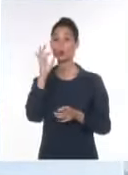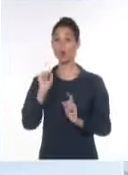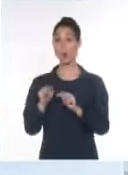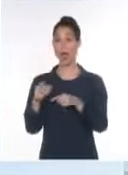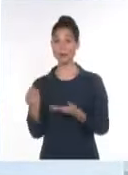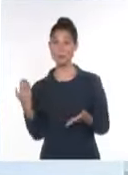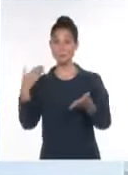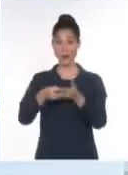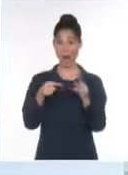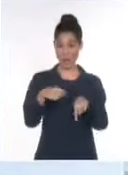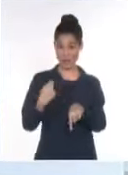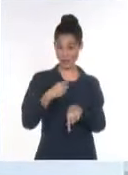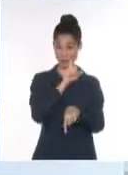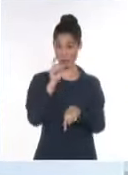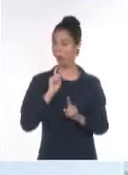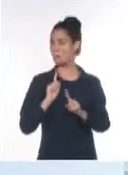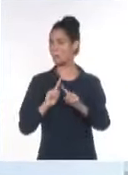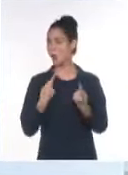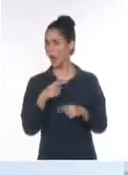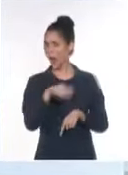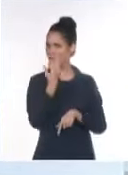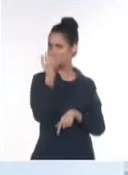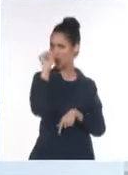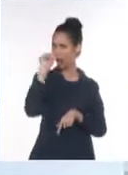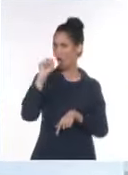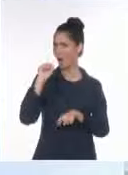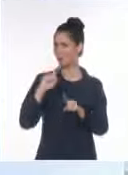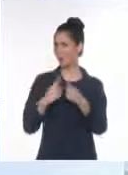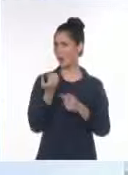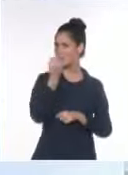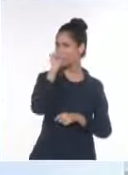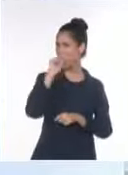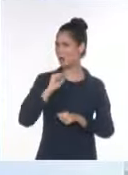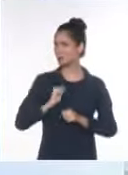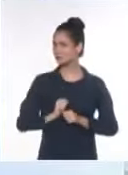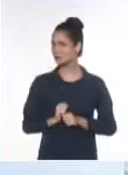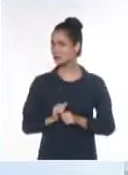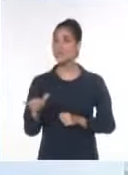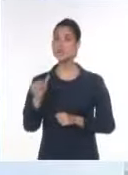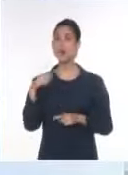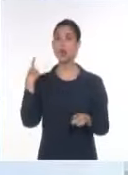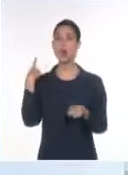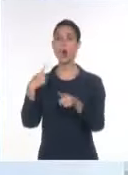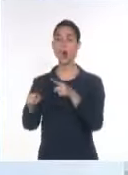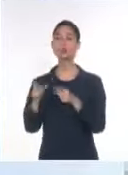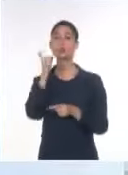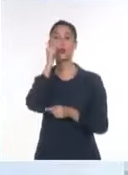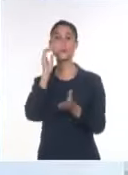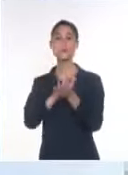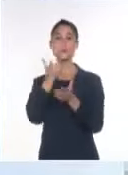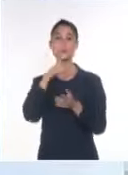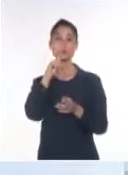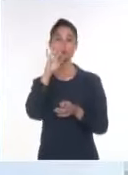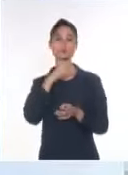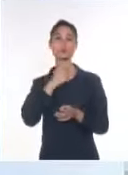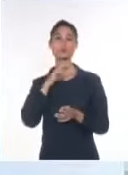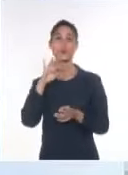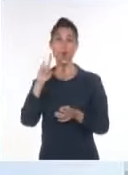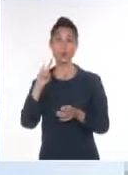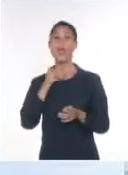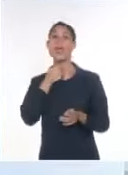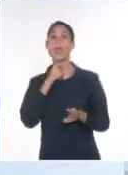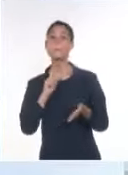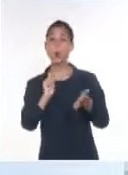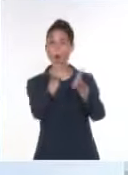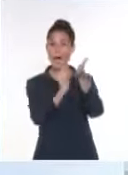actas? Como si lo hicieron otras figuras prominentes de la oposición, como por ejemplo Manuel Rosales. No solo porque las actas son falsas, también porque